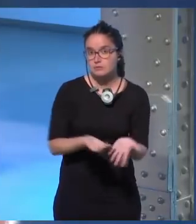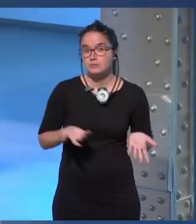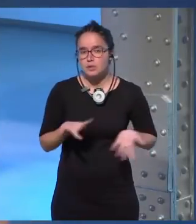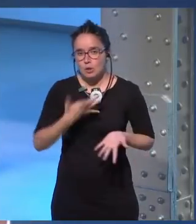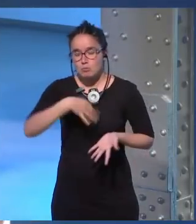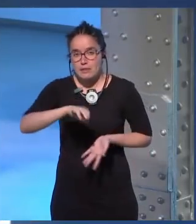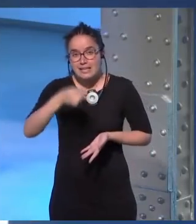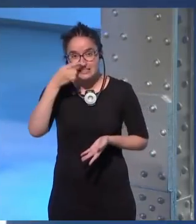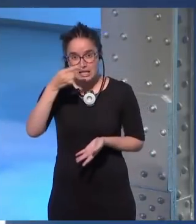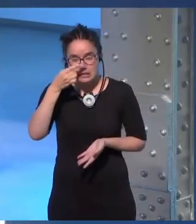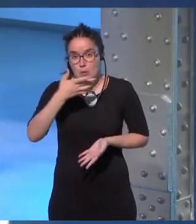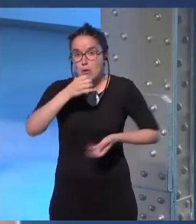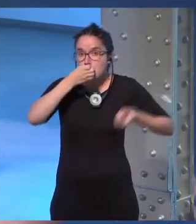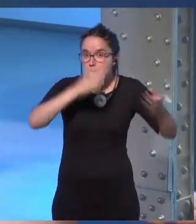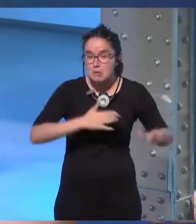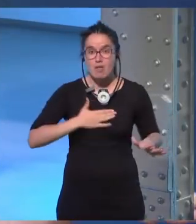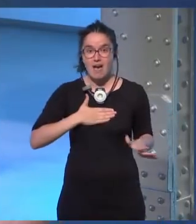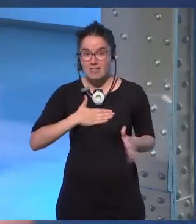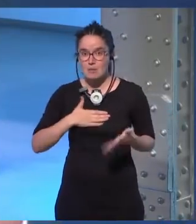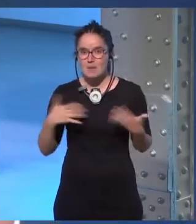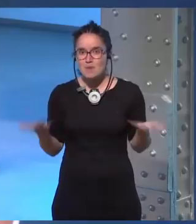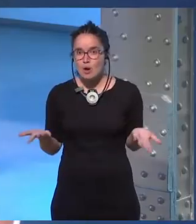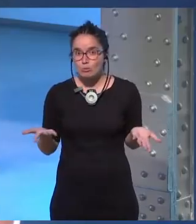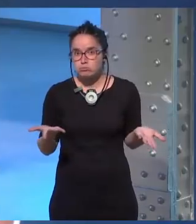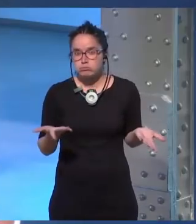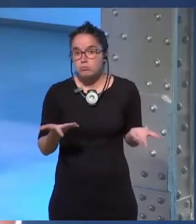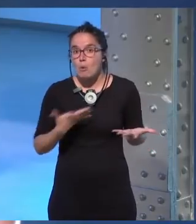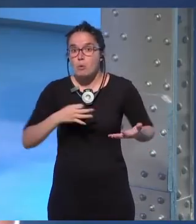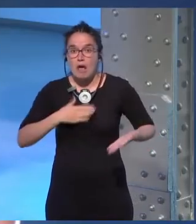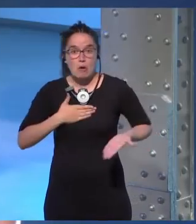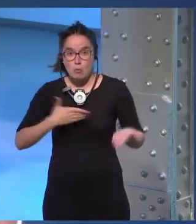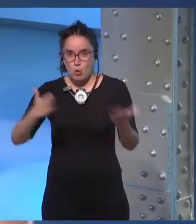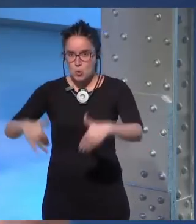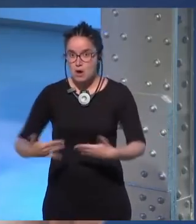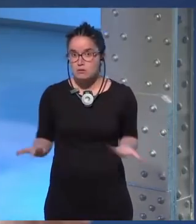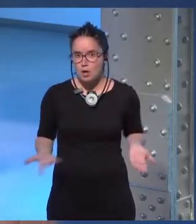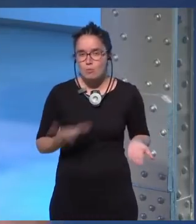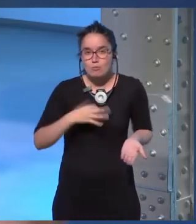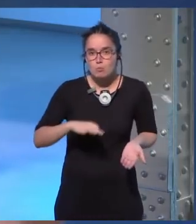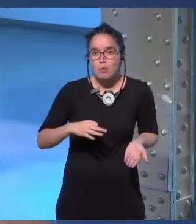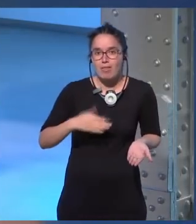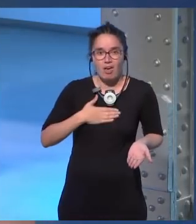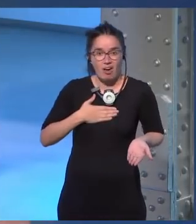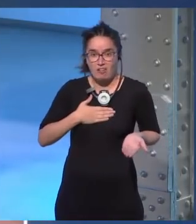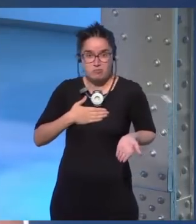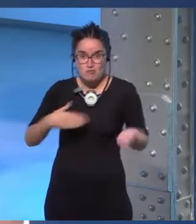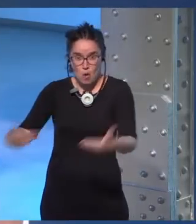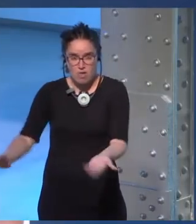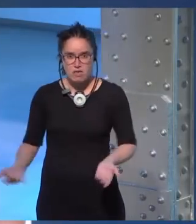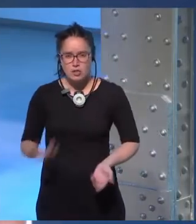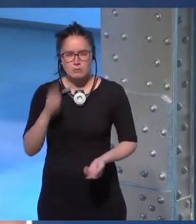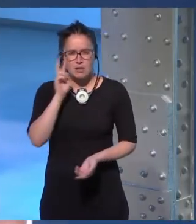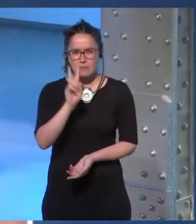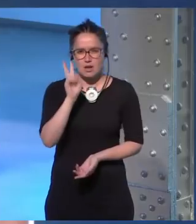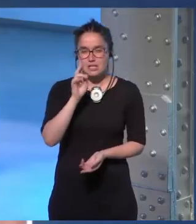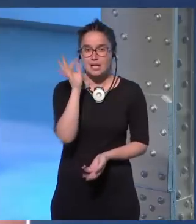bueno, puede ser interesante, puede estar bien, pueden ser agradables, pero no tienen por qué serlo. Pueden ser desagradables. Y empecé a